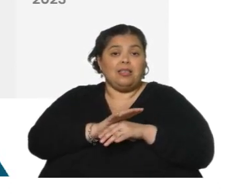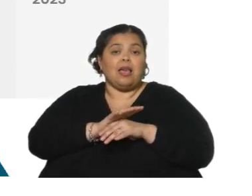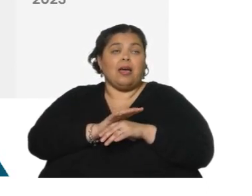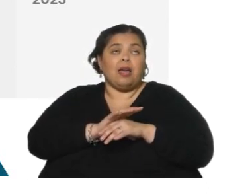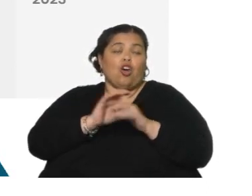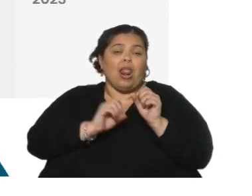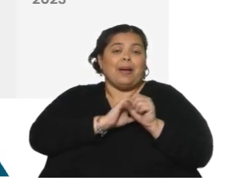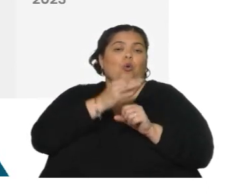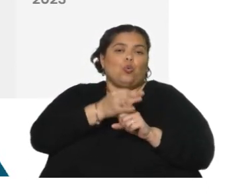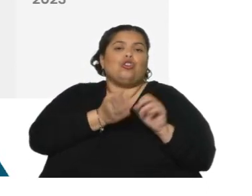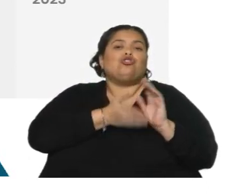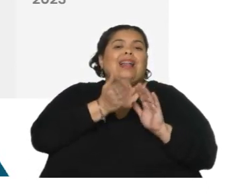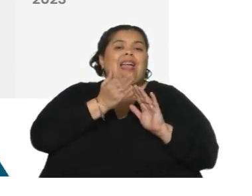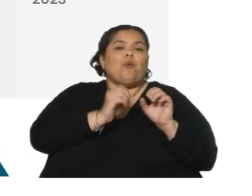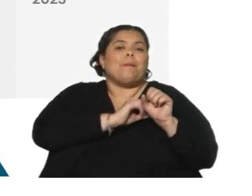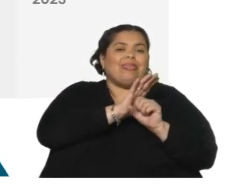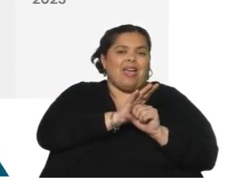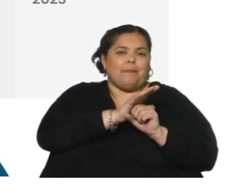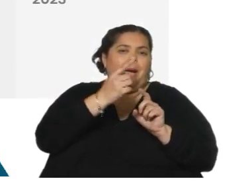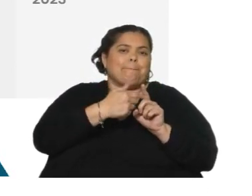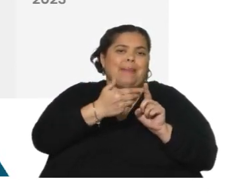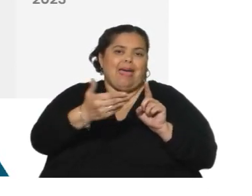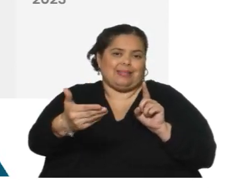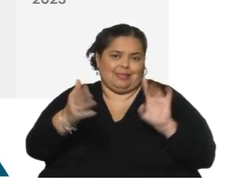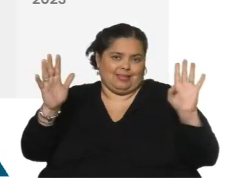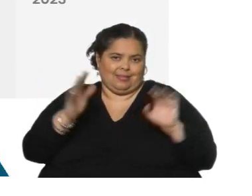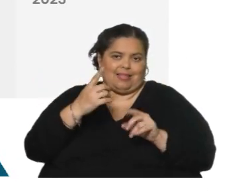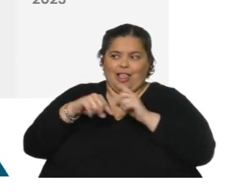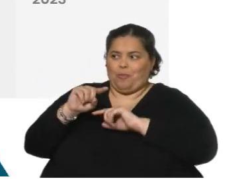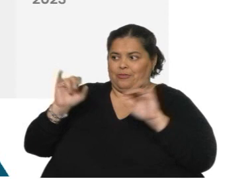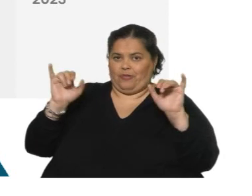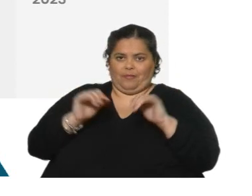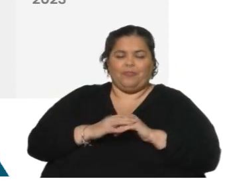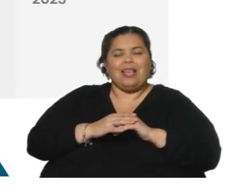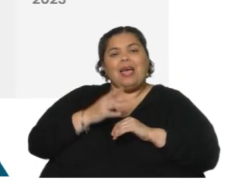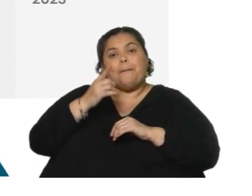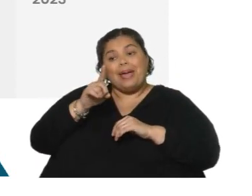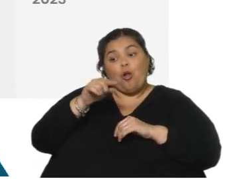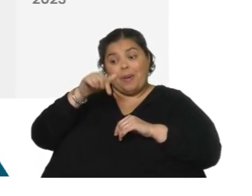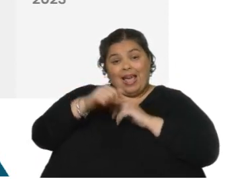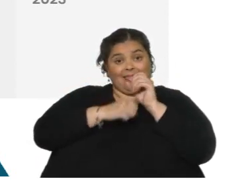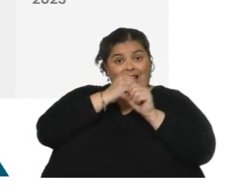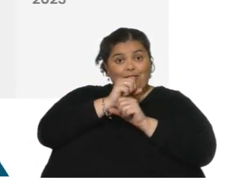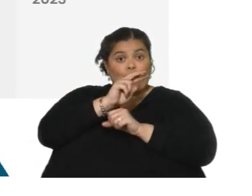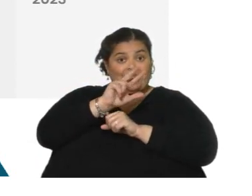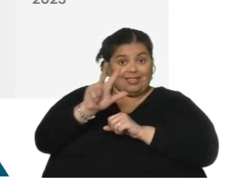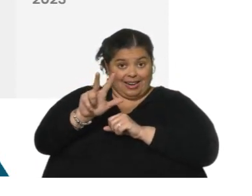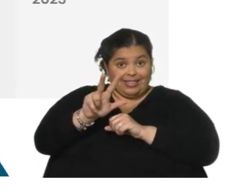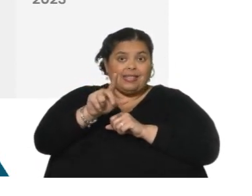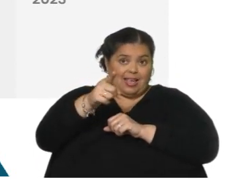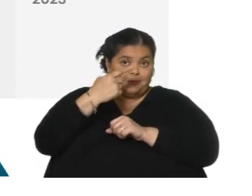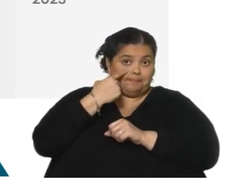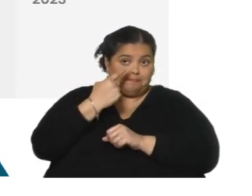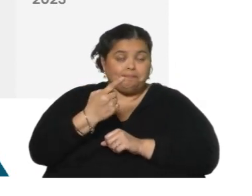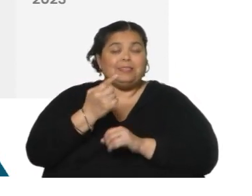Salida de pandemia en meses posteriores, ¿verdad? Y duró hasta no mucho tiempo. Pero para 2023, que ahí estamos viendo, cierre